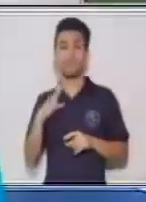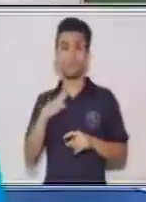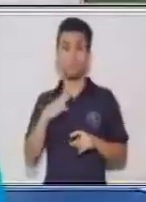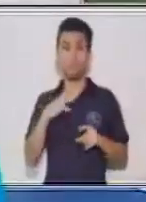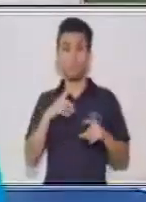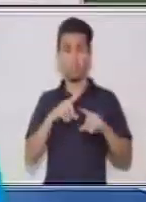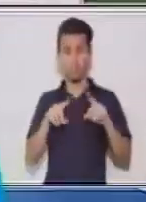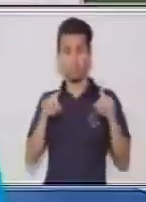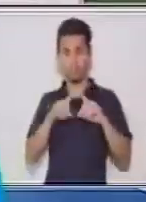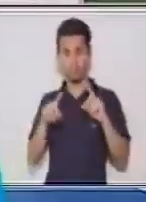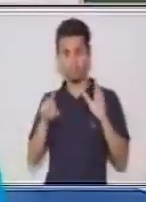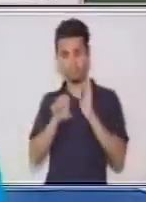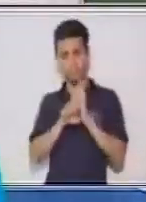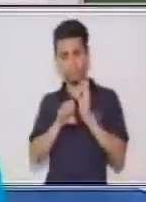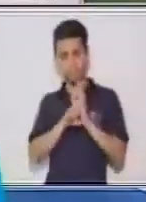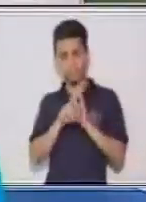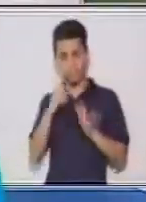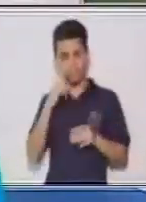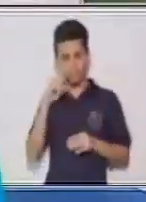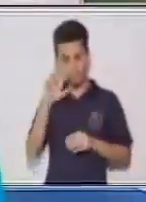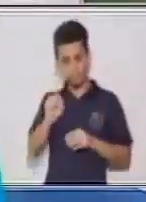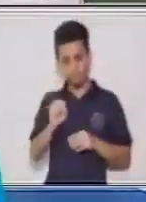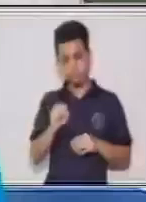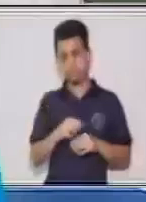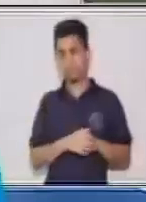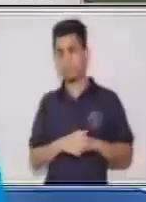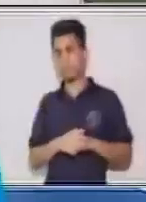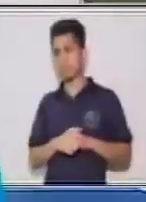pues te podrás dar cuenta que algunos,